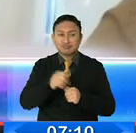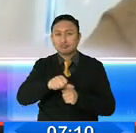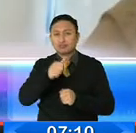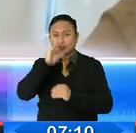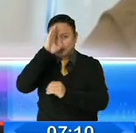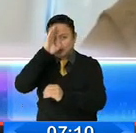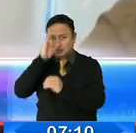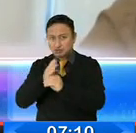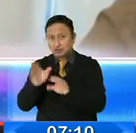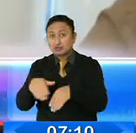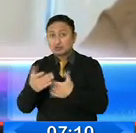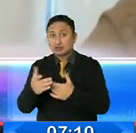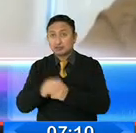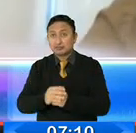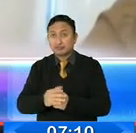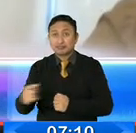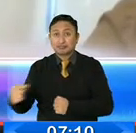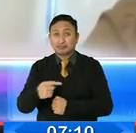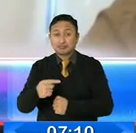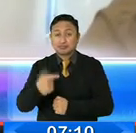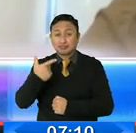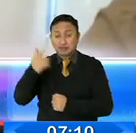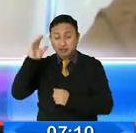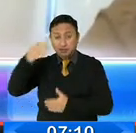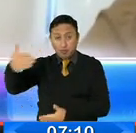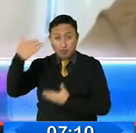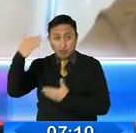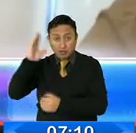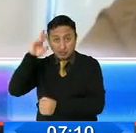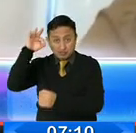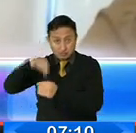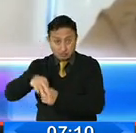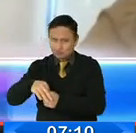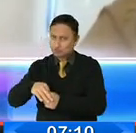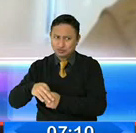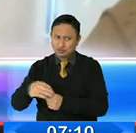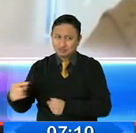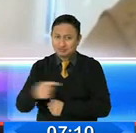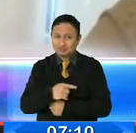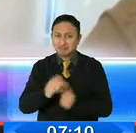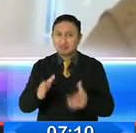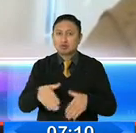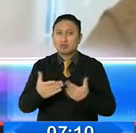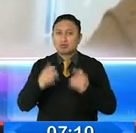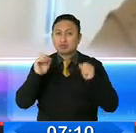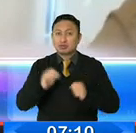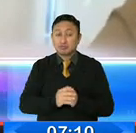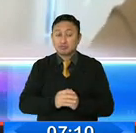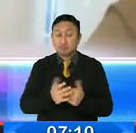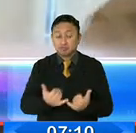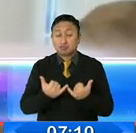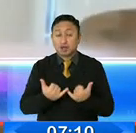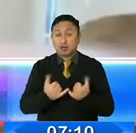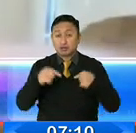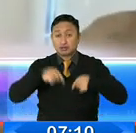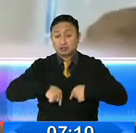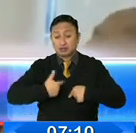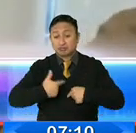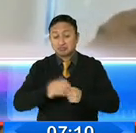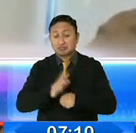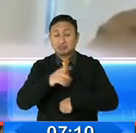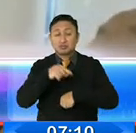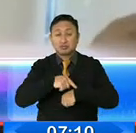que es toda menos una finalidad de política electoral. Es una finalidad sencillamente de, por ahora, al menos ganar algo de tiempo,